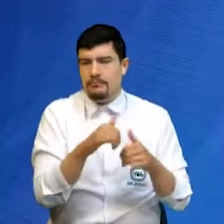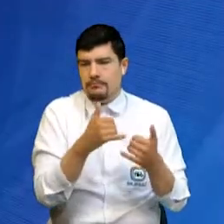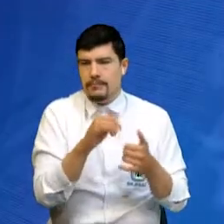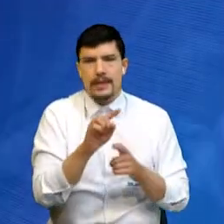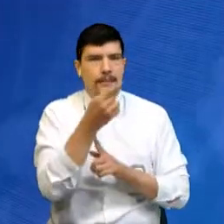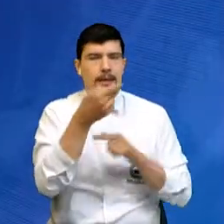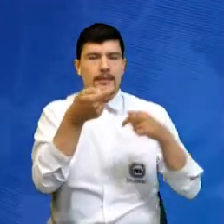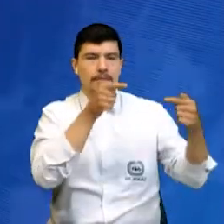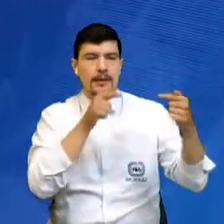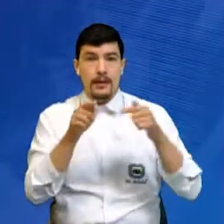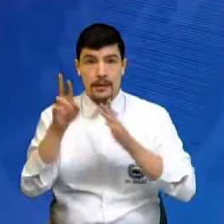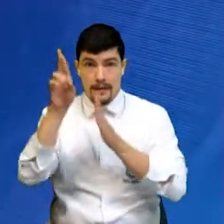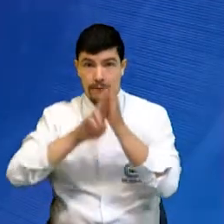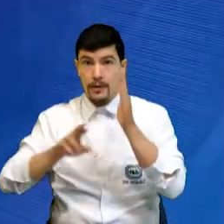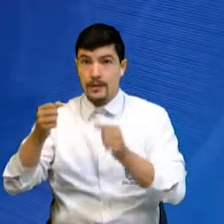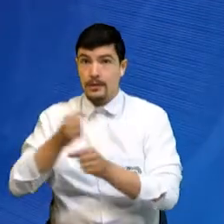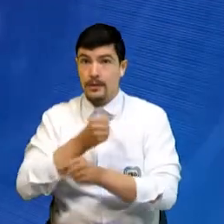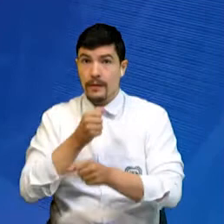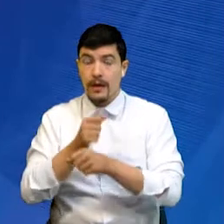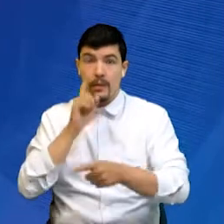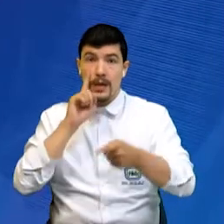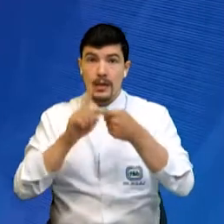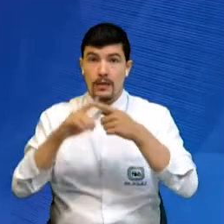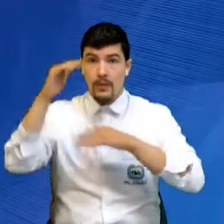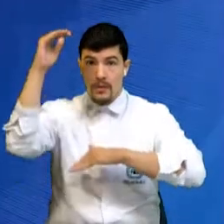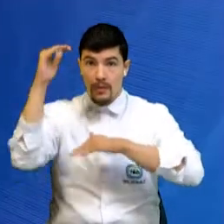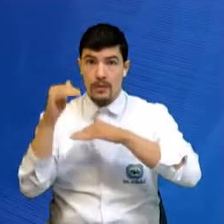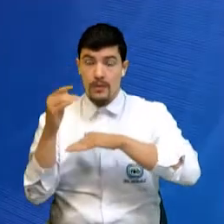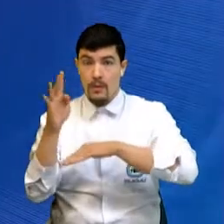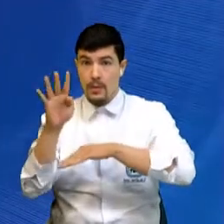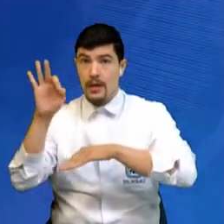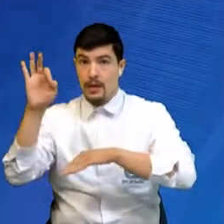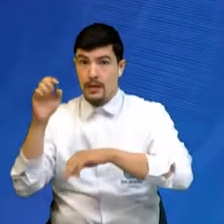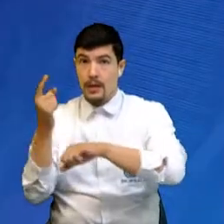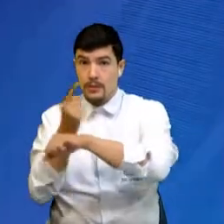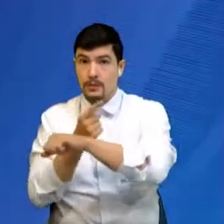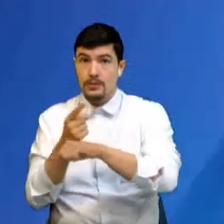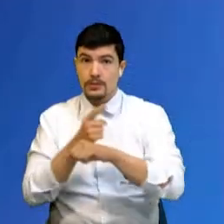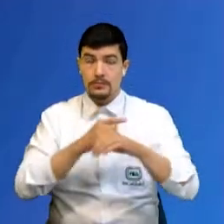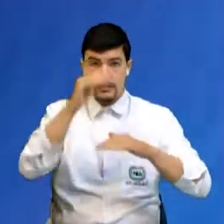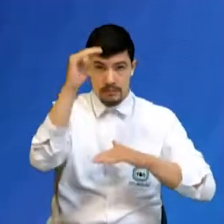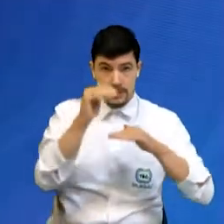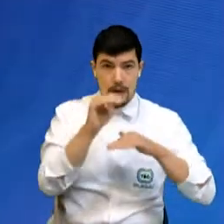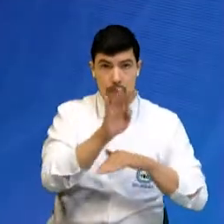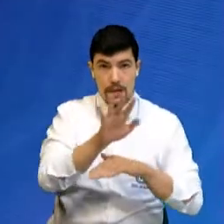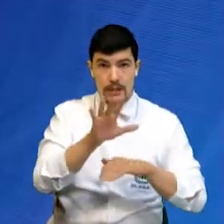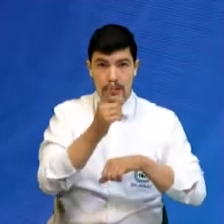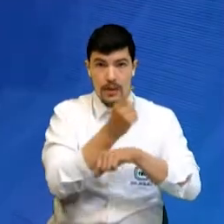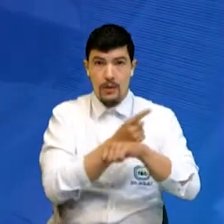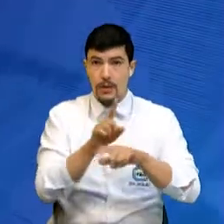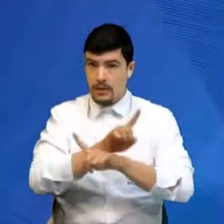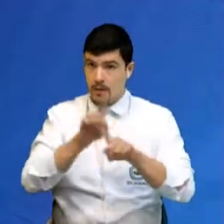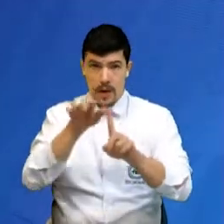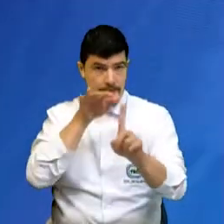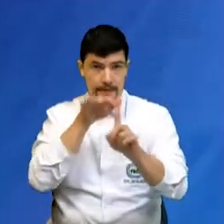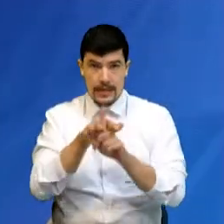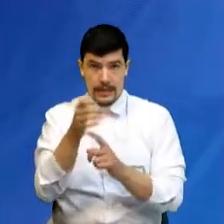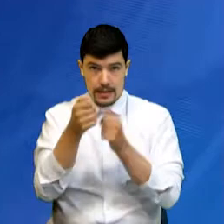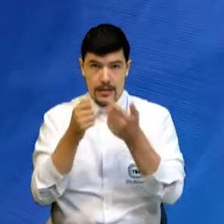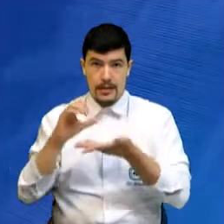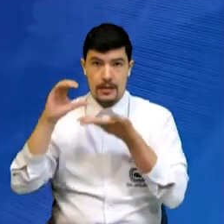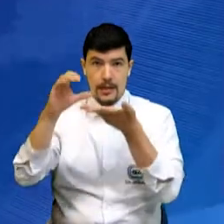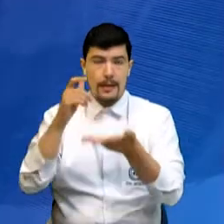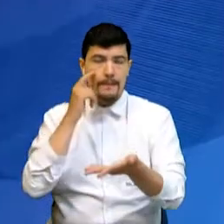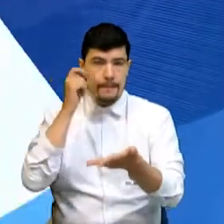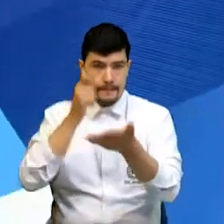se trata de una reforma laboral que busca reducir la jornada de 48 a 45 horas sin afectar el salario. Estos son algunos